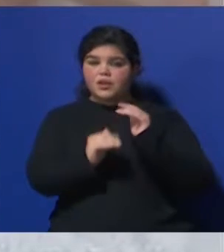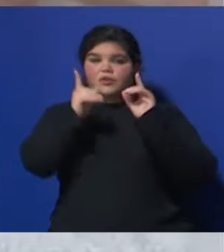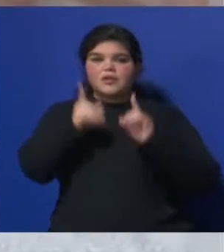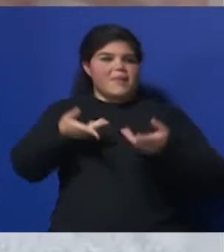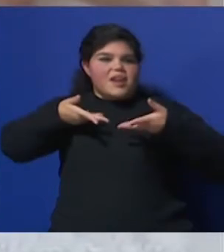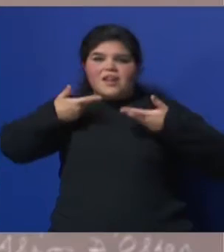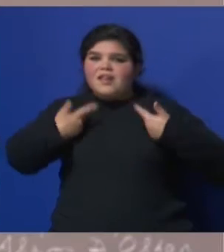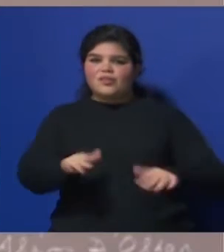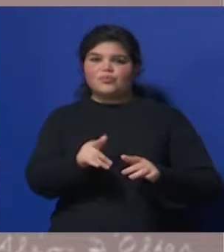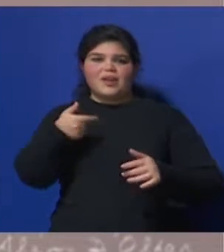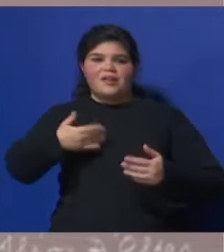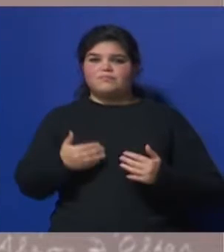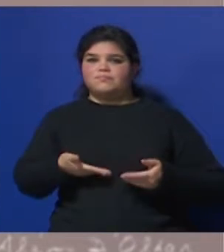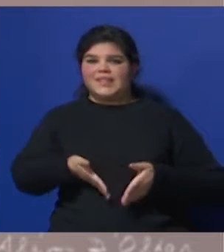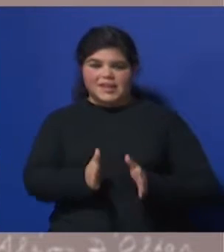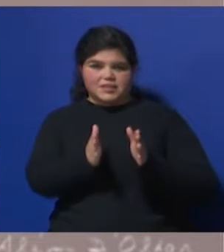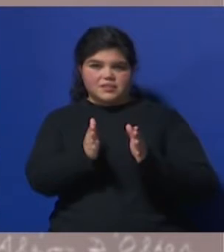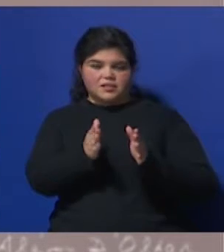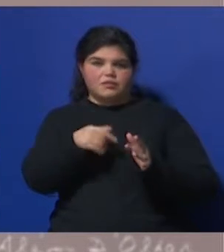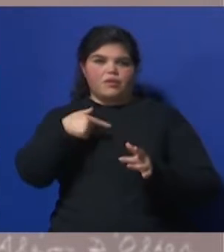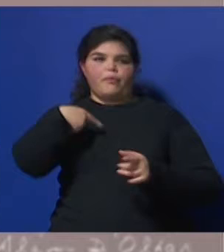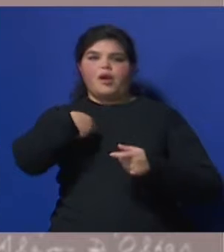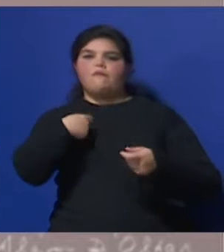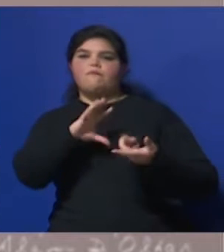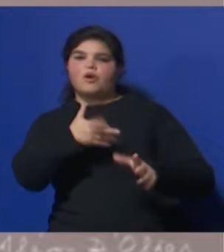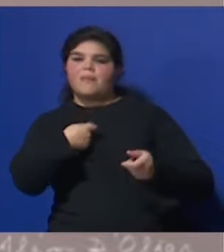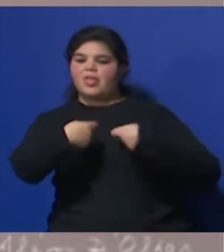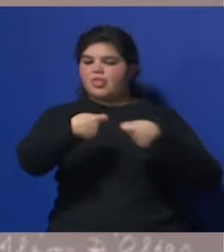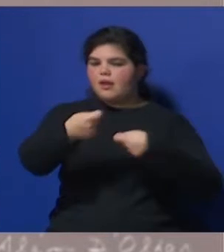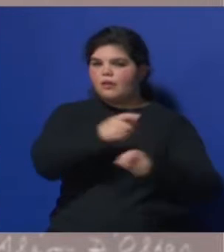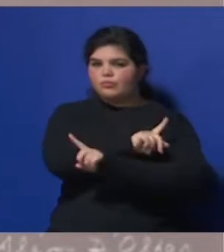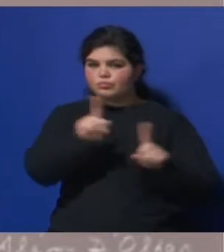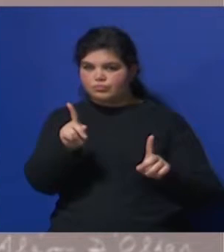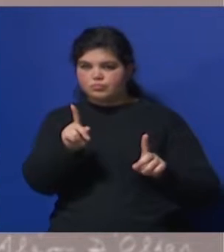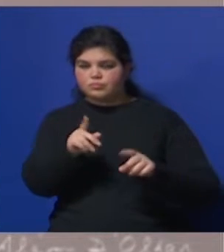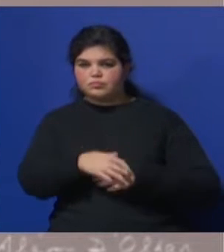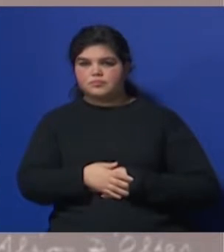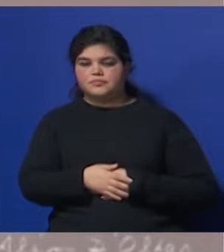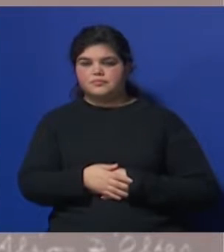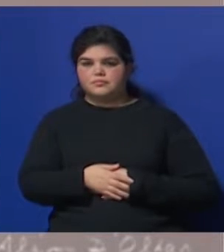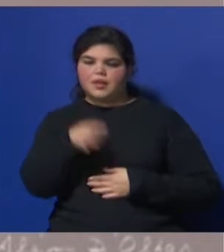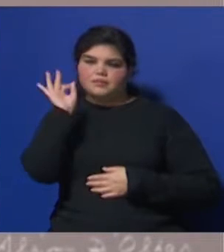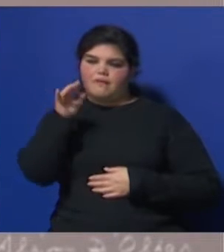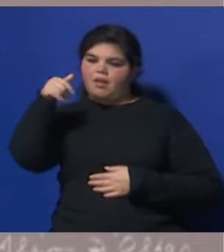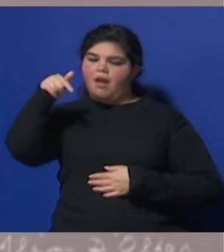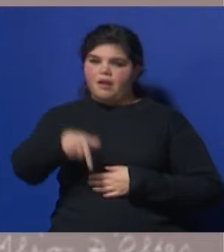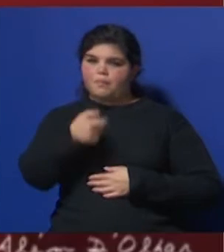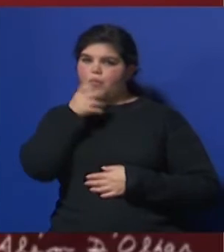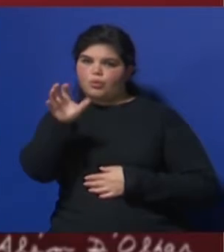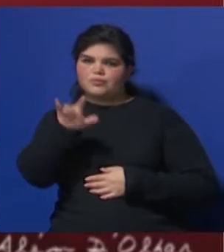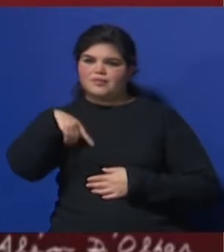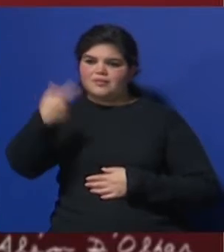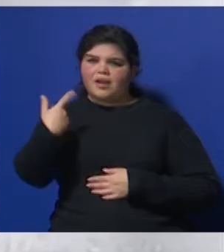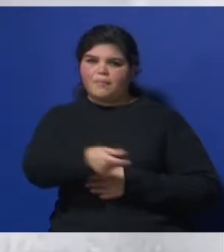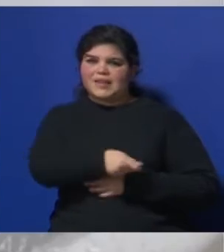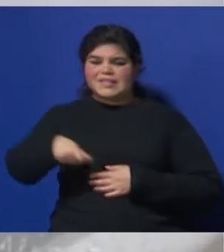natural posible Y no hacer un negocio De la obstetricia Como se está haciendo Muchas veces Sabemos que en Mendoza Hay un alto índice de cesárea Más